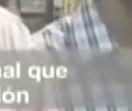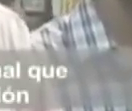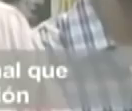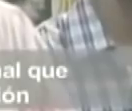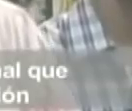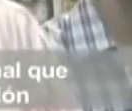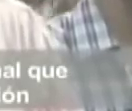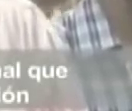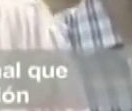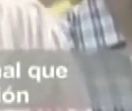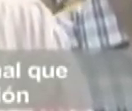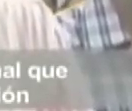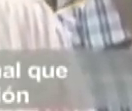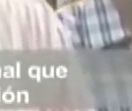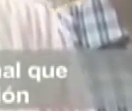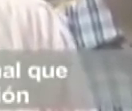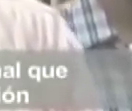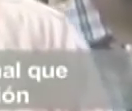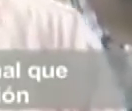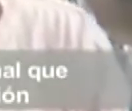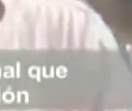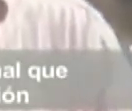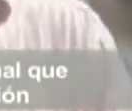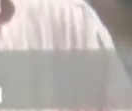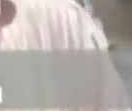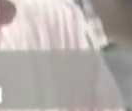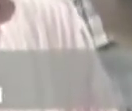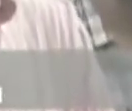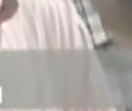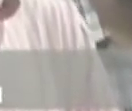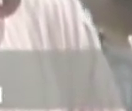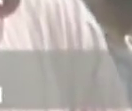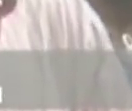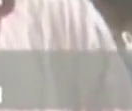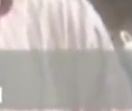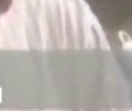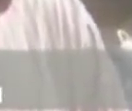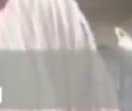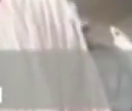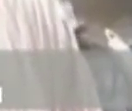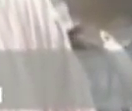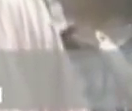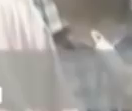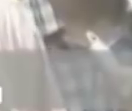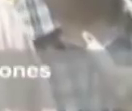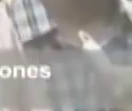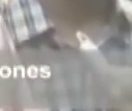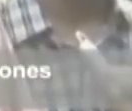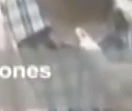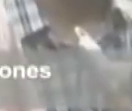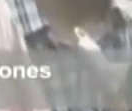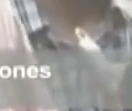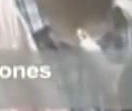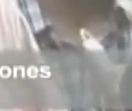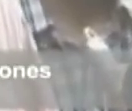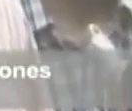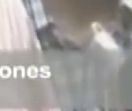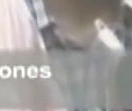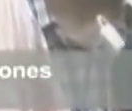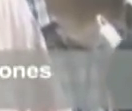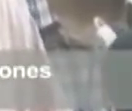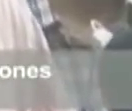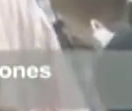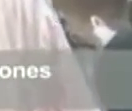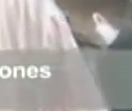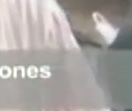pues no estamos con una organización que presentó ayer nosotros no tenemos la